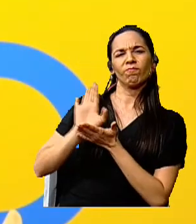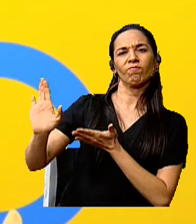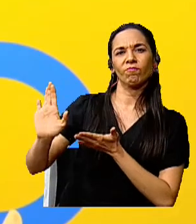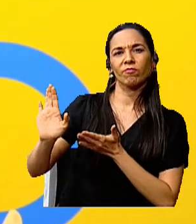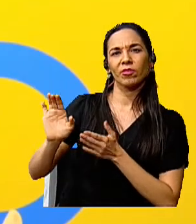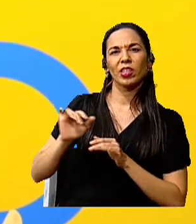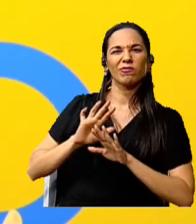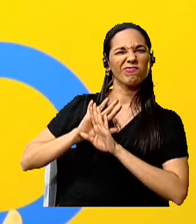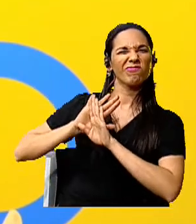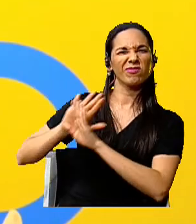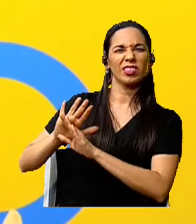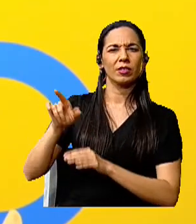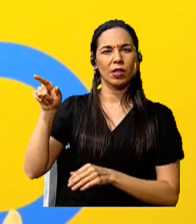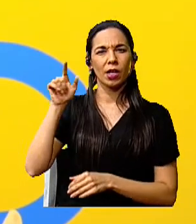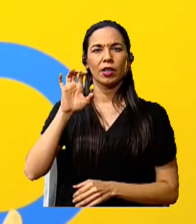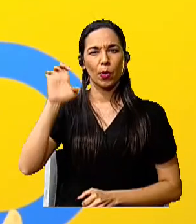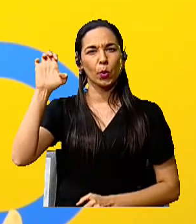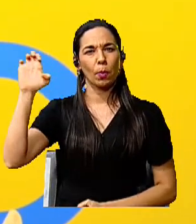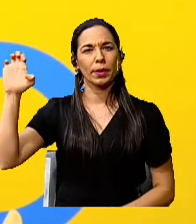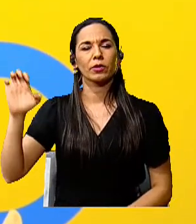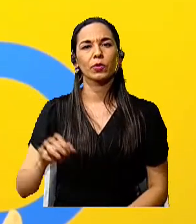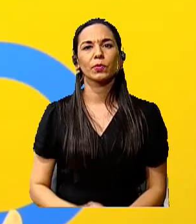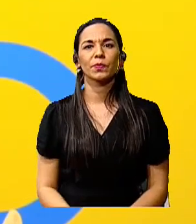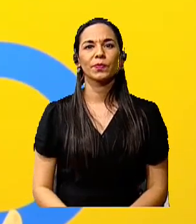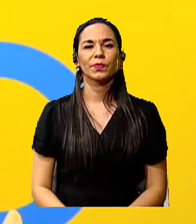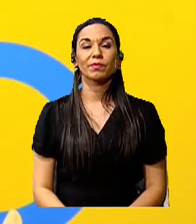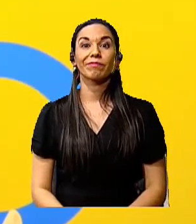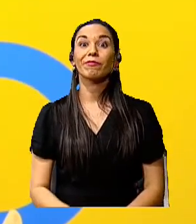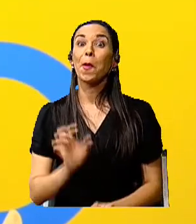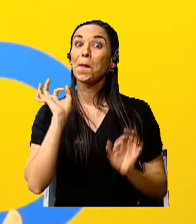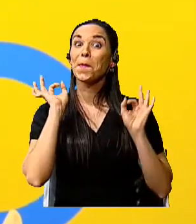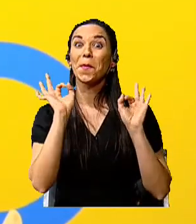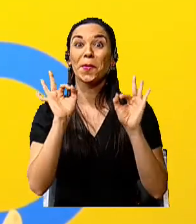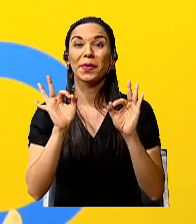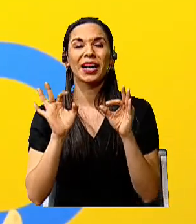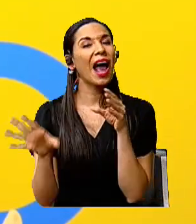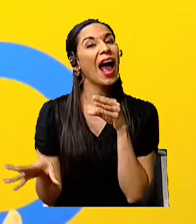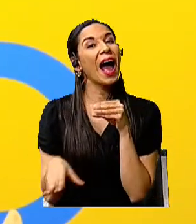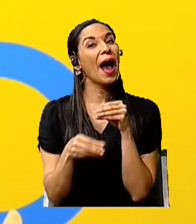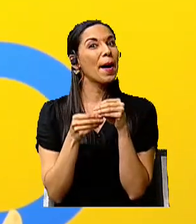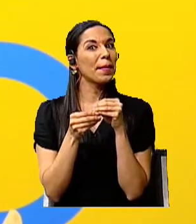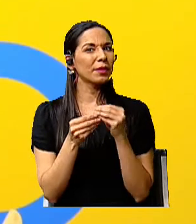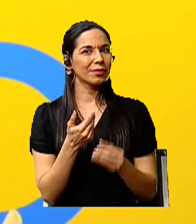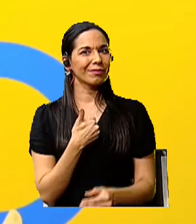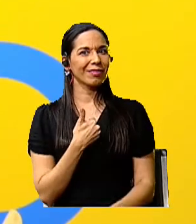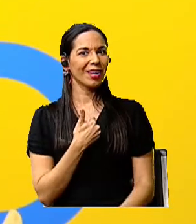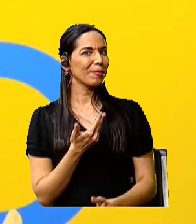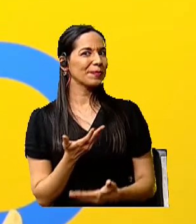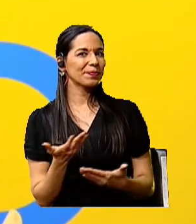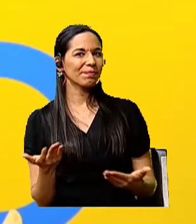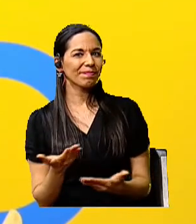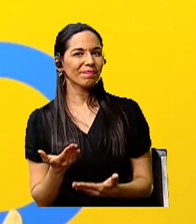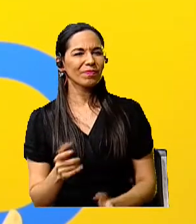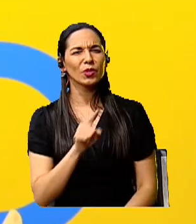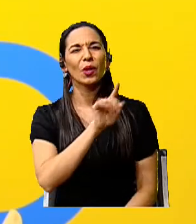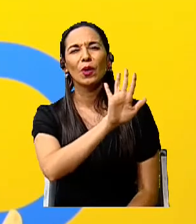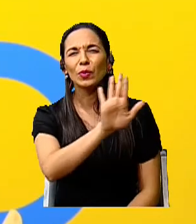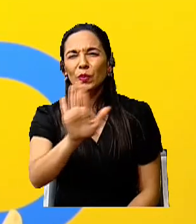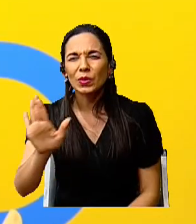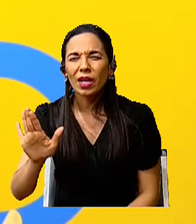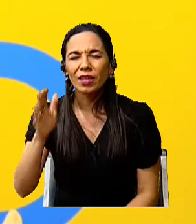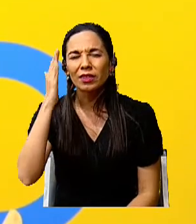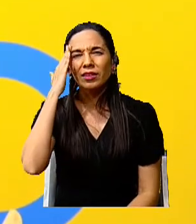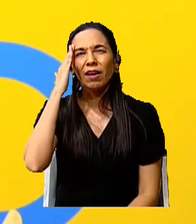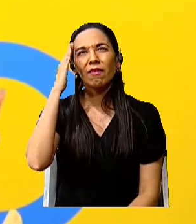Muy bien. Ahora sí, ¿qué más tenemos? Ustedes tienen que tener en